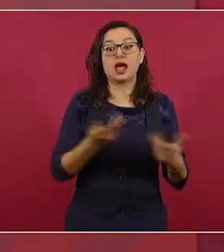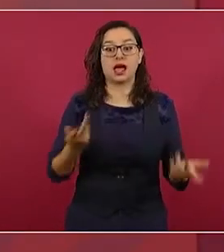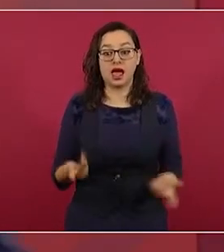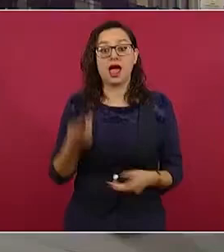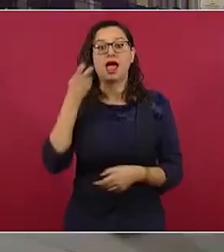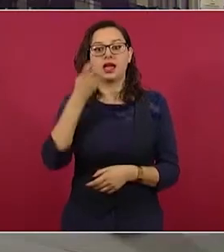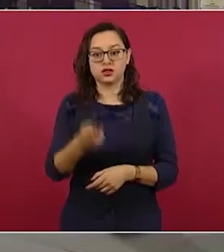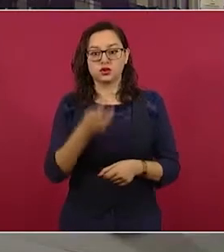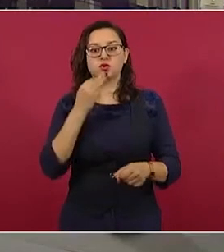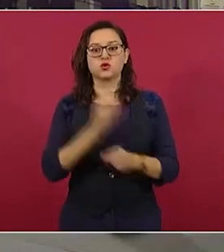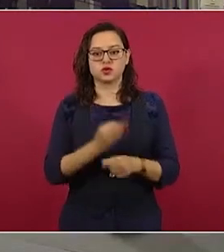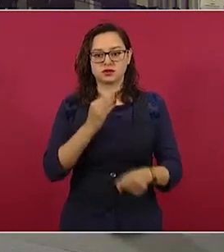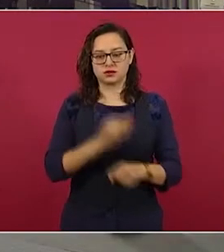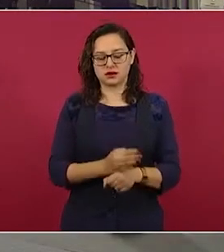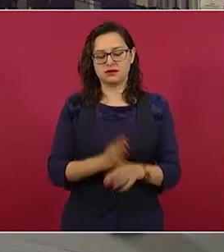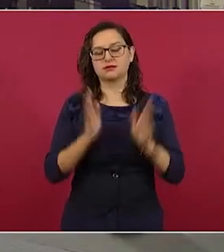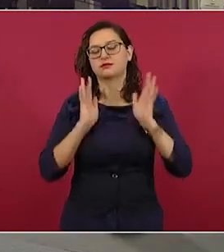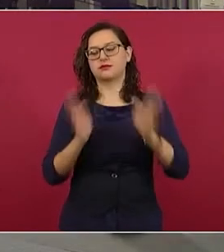hacia adelante.